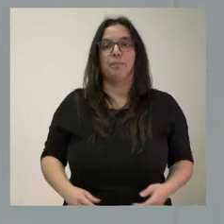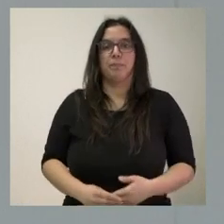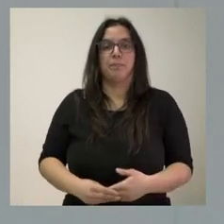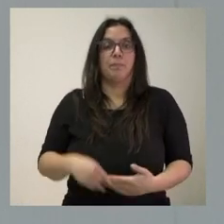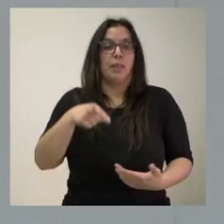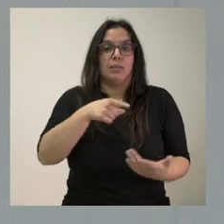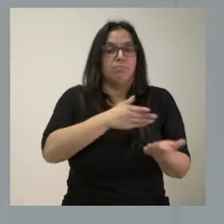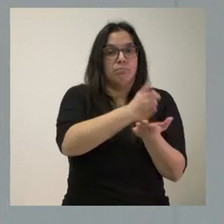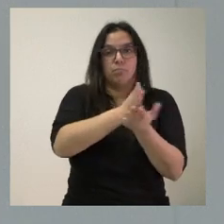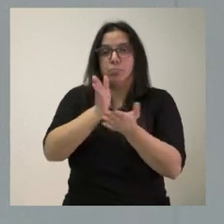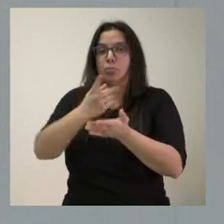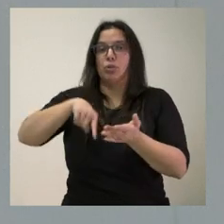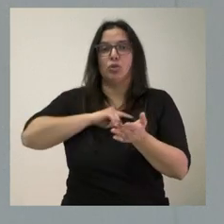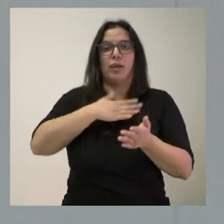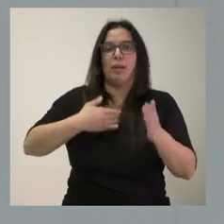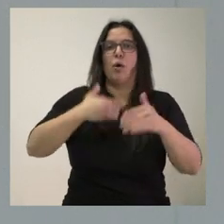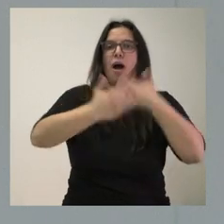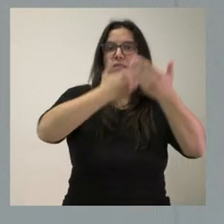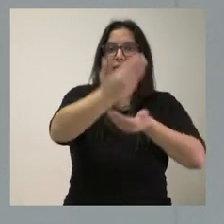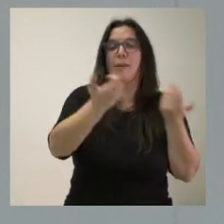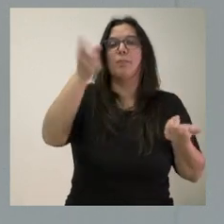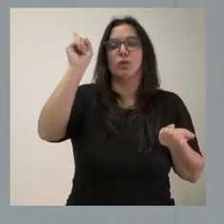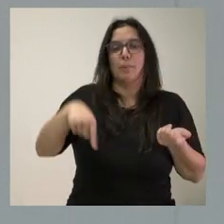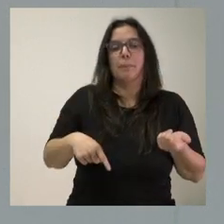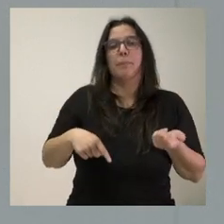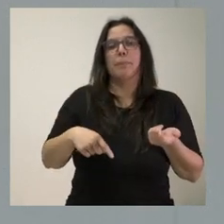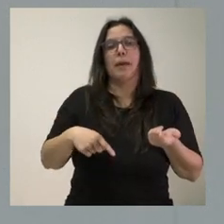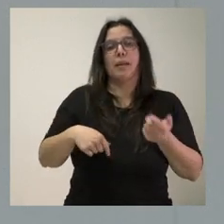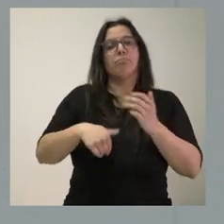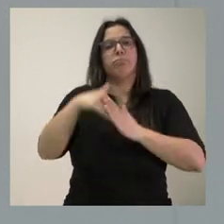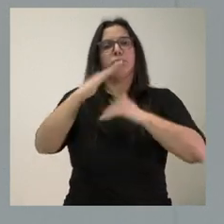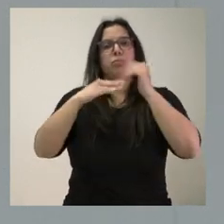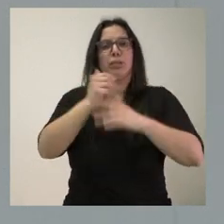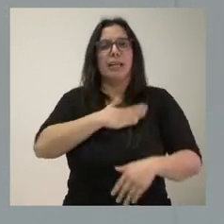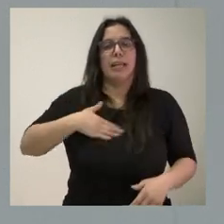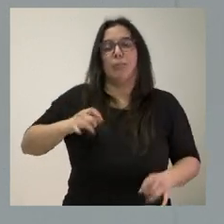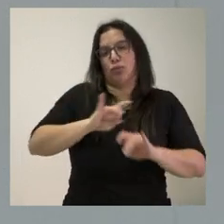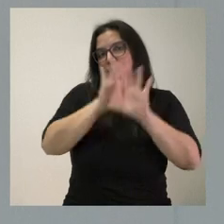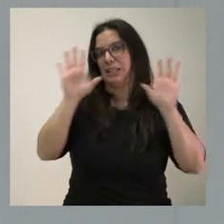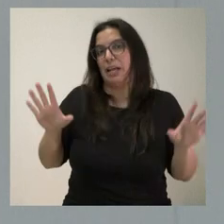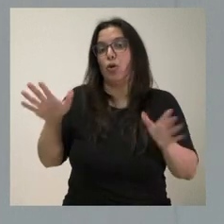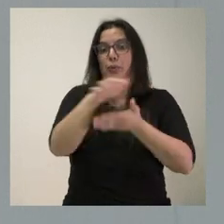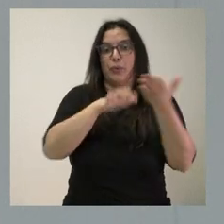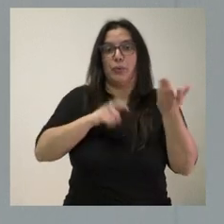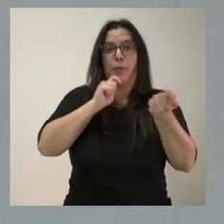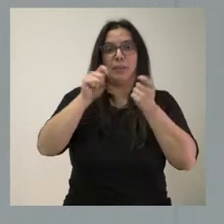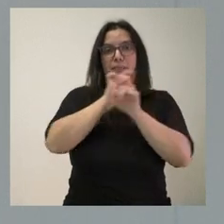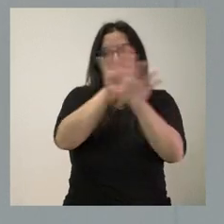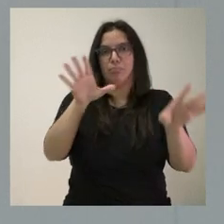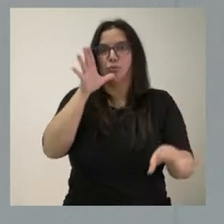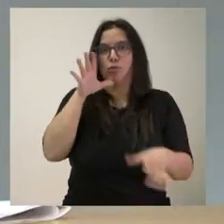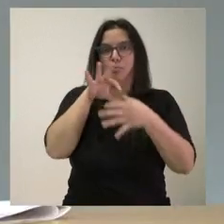las vías por las que queremos avanzar, pero también es el camino que queremos construir y que claramente la nota de prensa orienta en esa dirección.